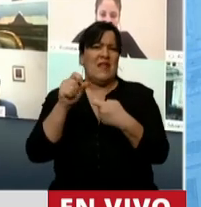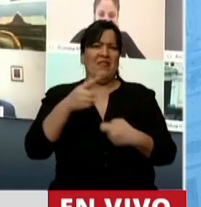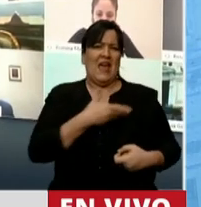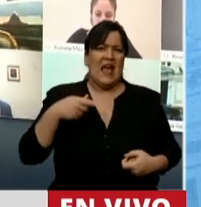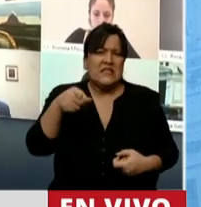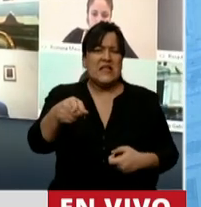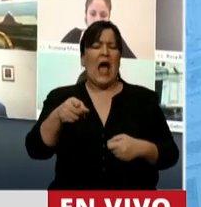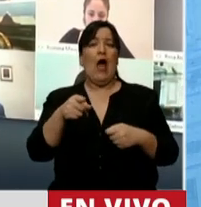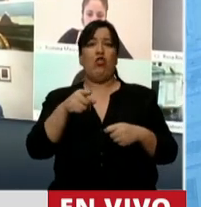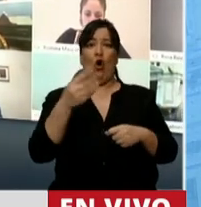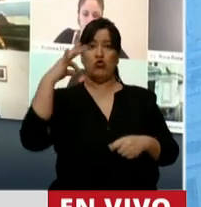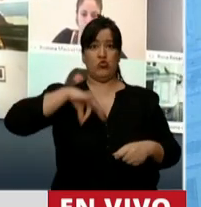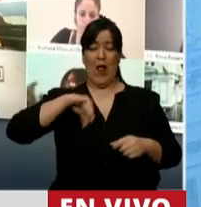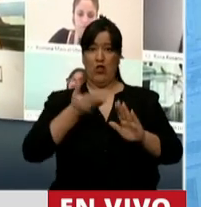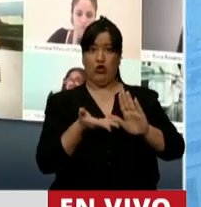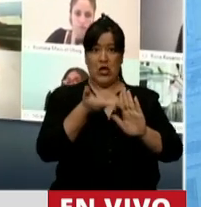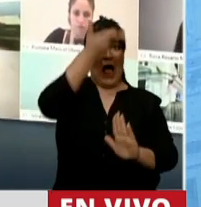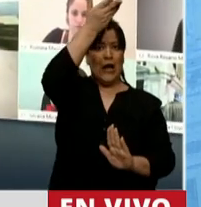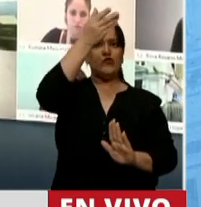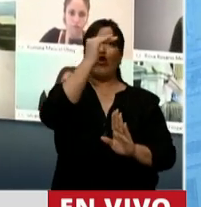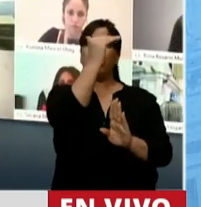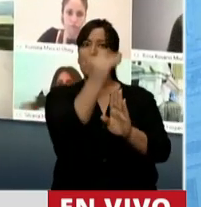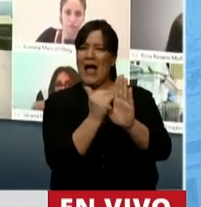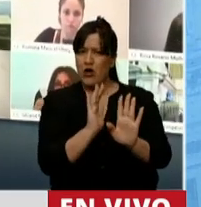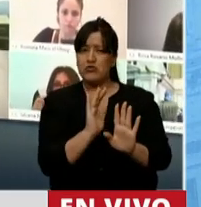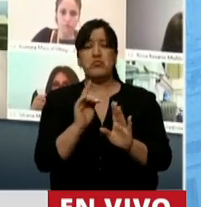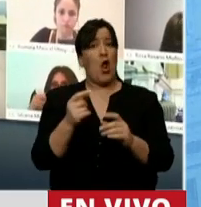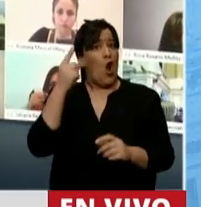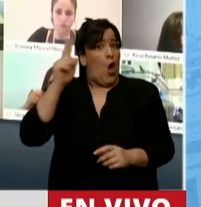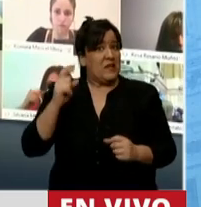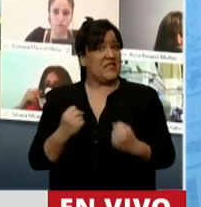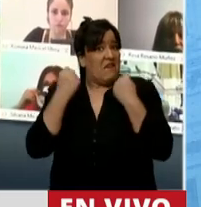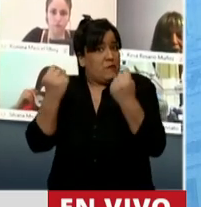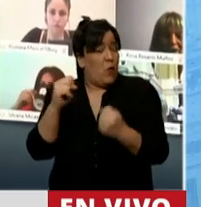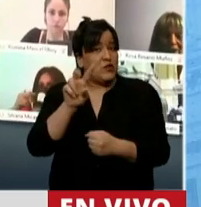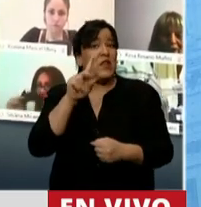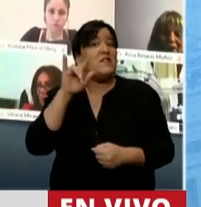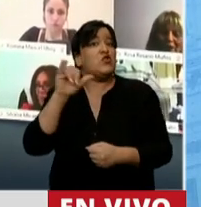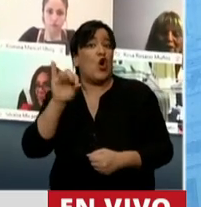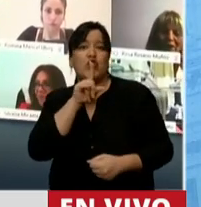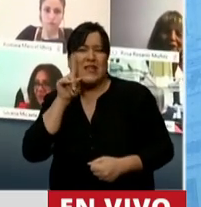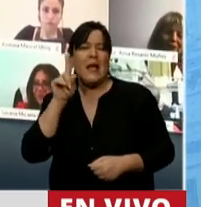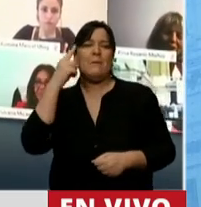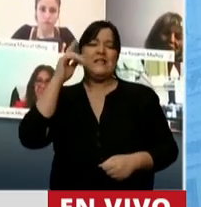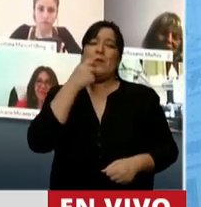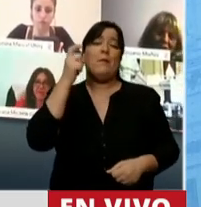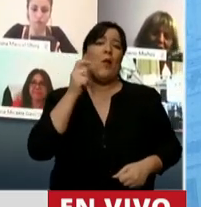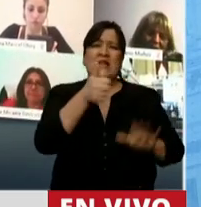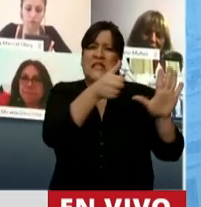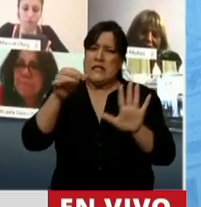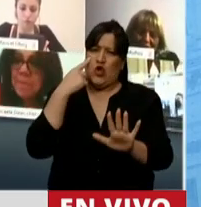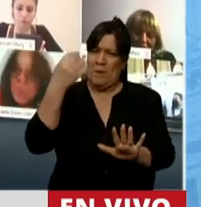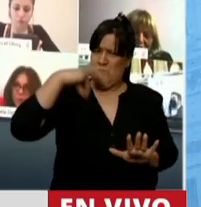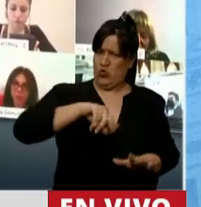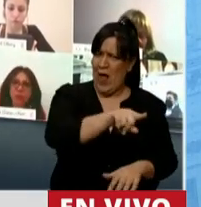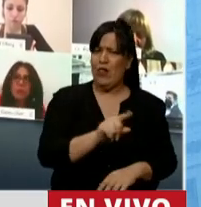excluidos de la administración nacional. No pensaba en el esfuerzo de Carla Bicciotti, yo pensaba en los 600.000 pesos de Menem, en los 400